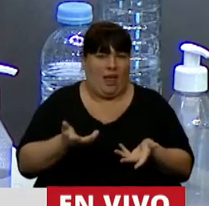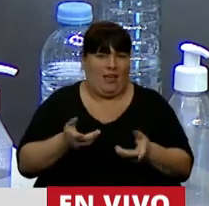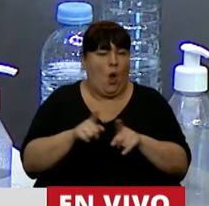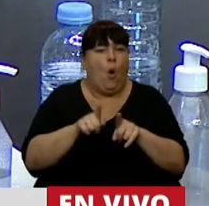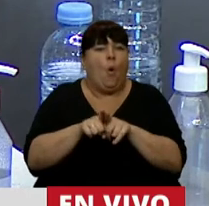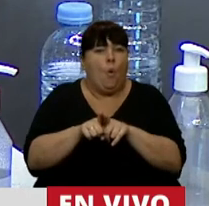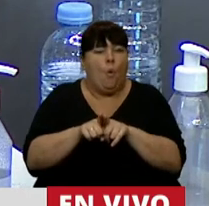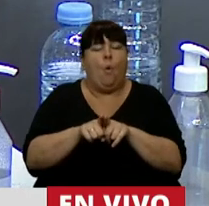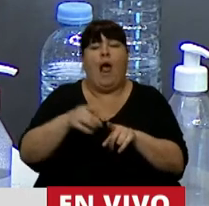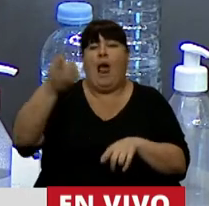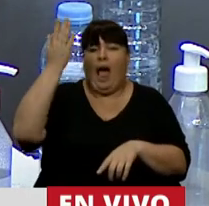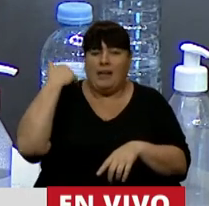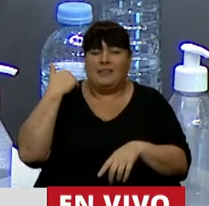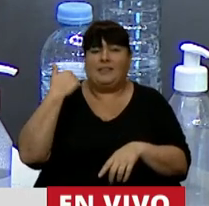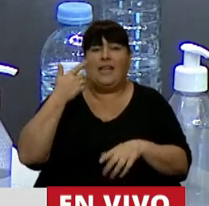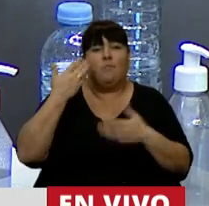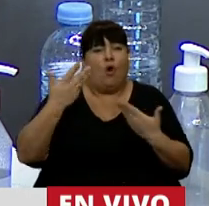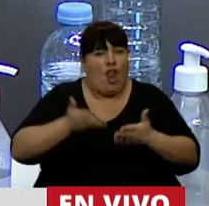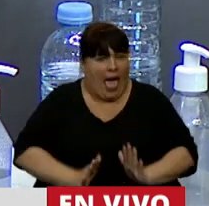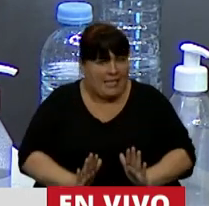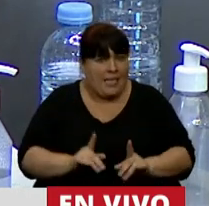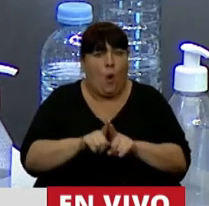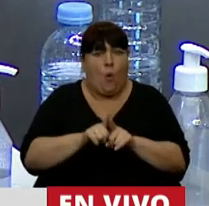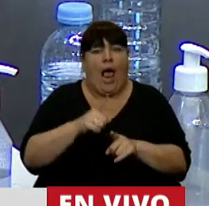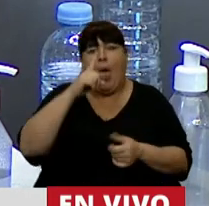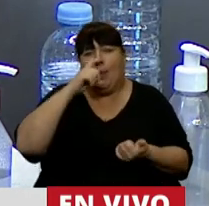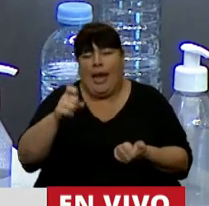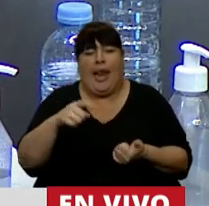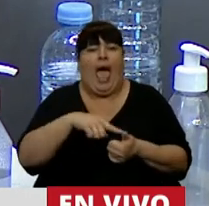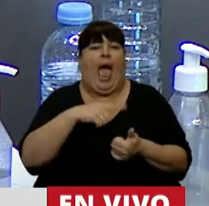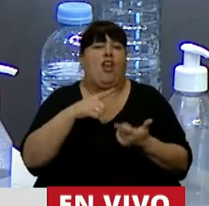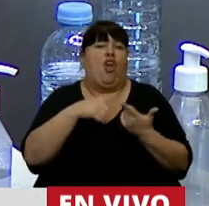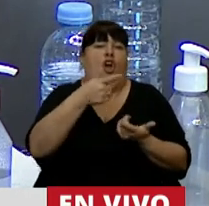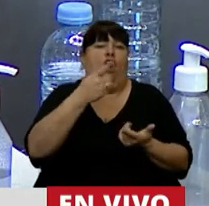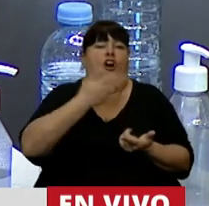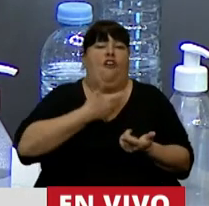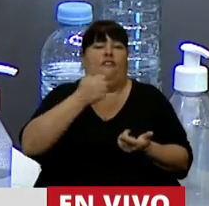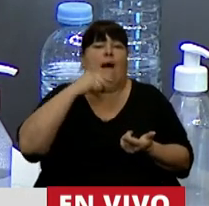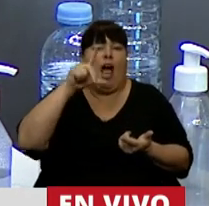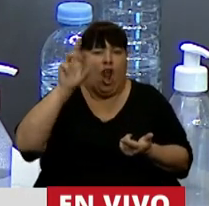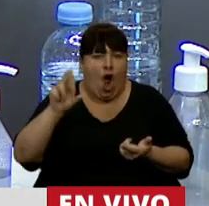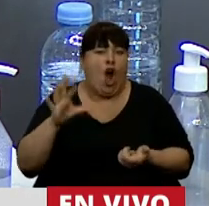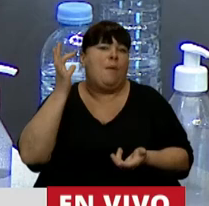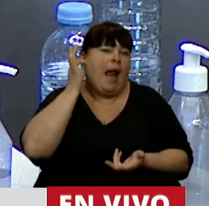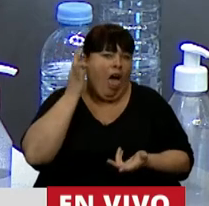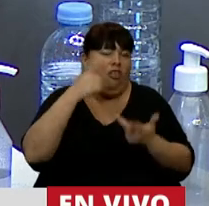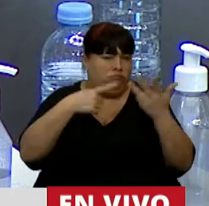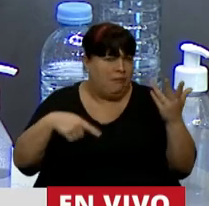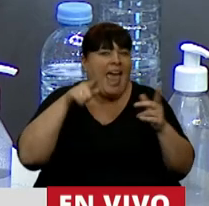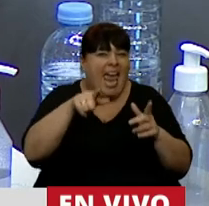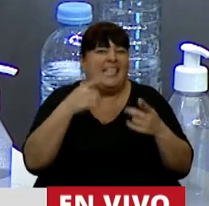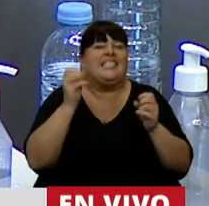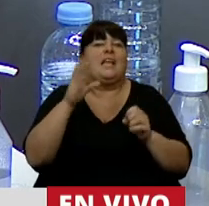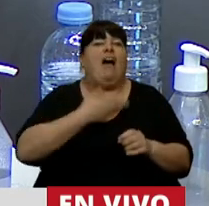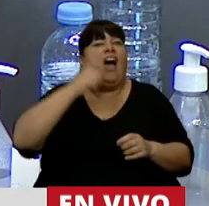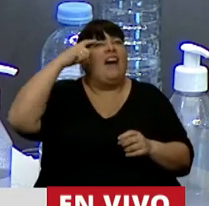como lo que tuvieron, por supuesto, la posibilidad de nacer, como es el caso de Belgrano, el caso de Favaloro, el caso de Maradona. Esos son